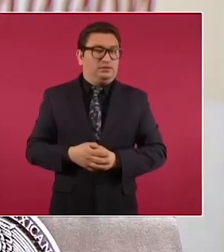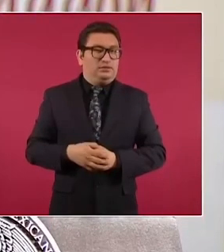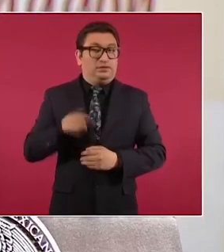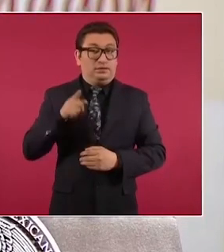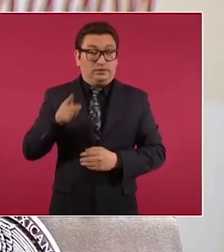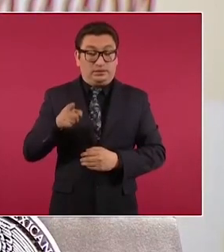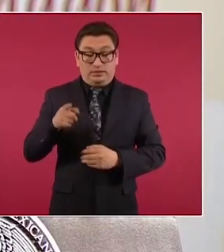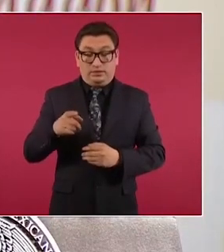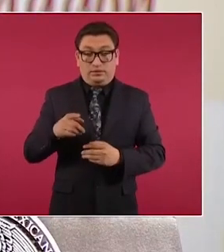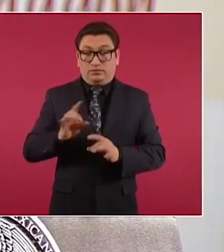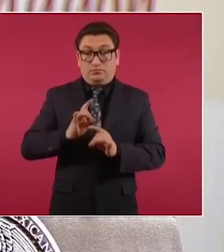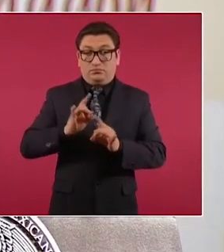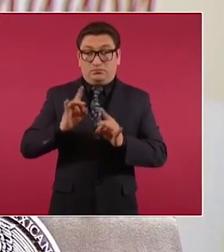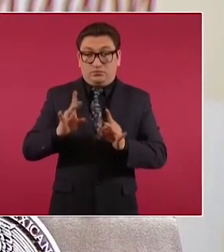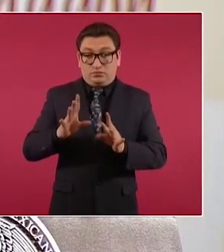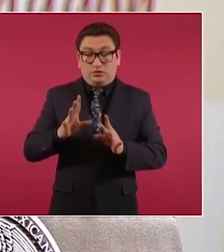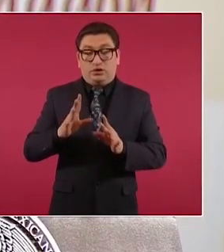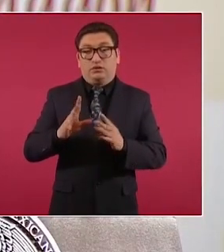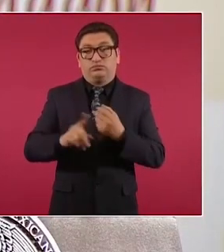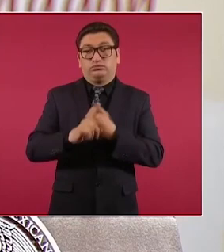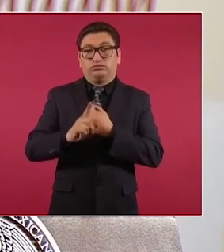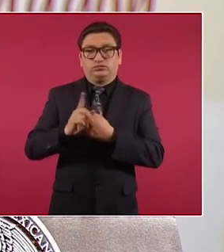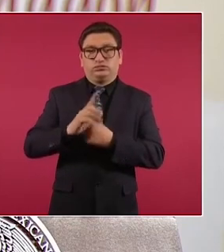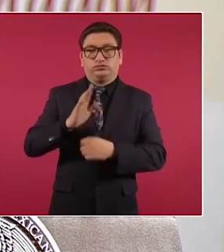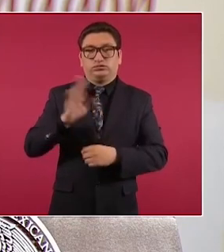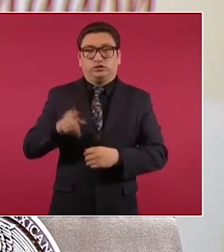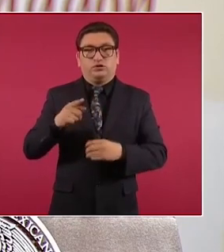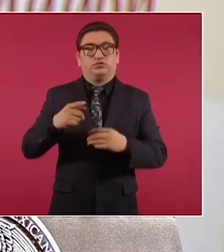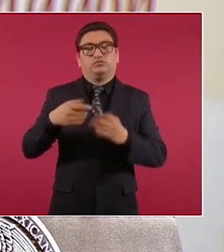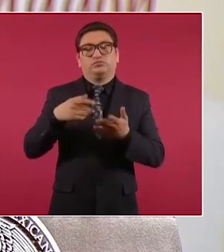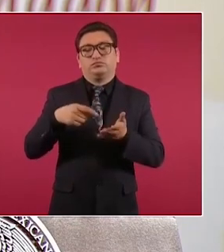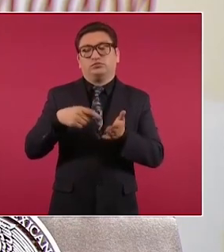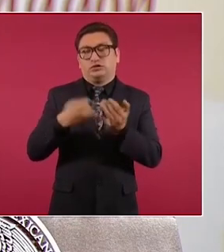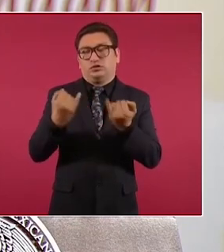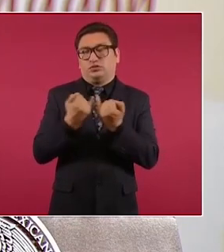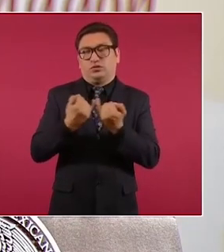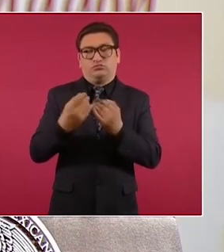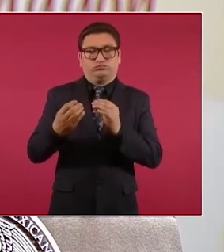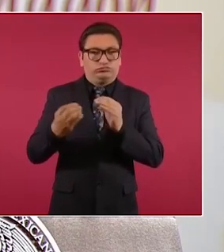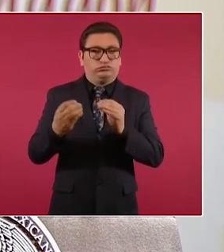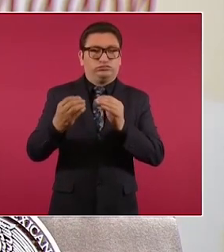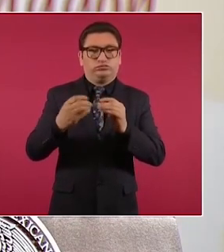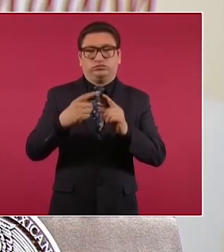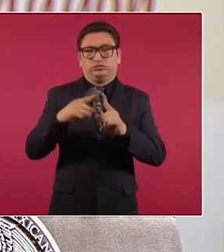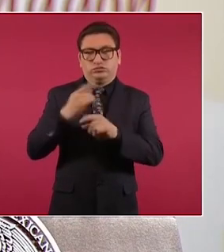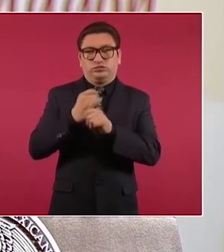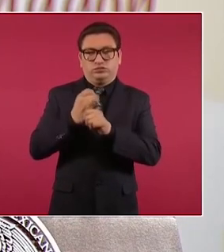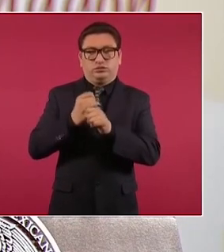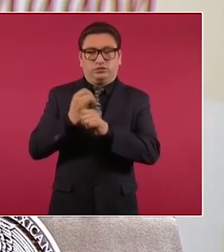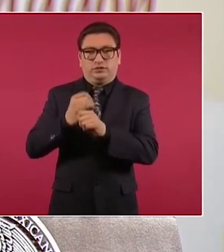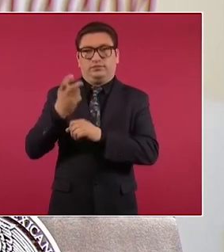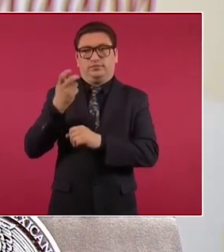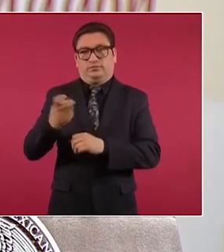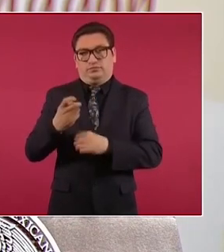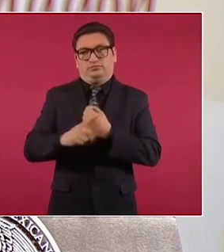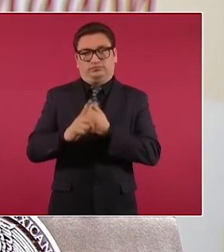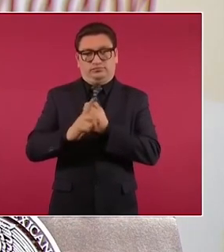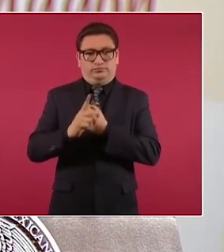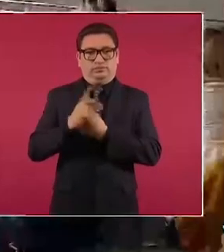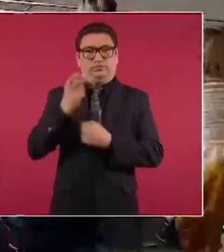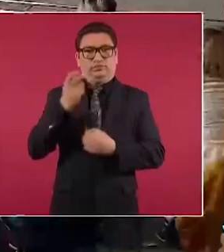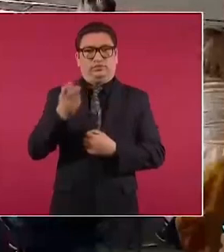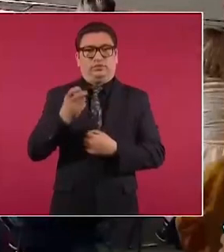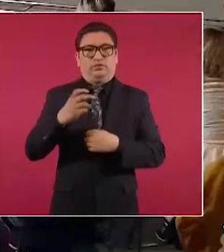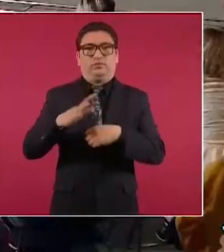legislatura y hubo diferentes litigios conforme a este hecho de asumir